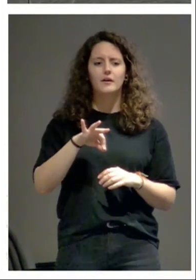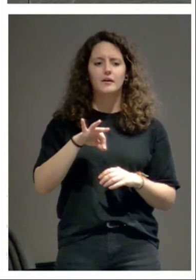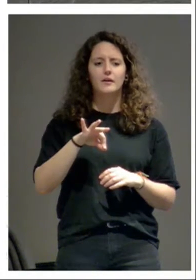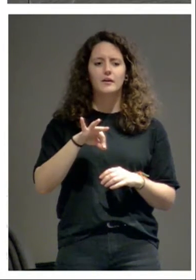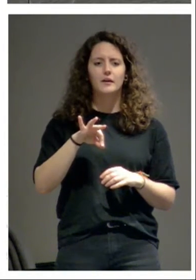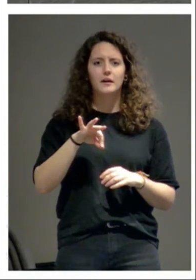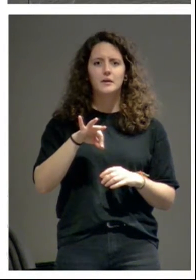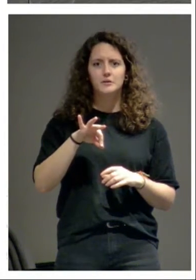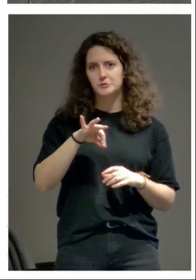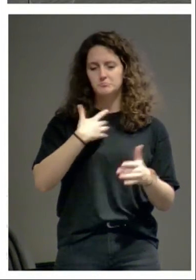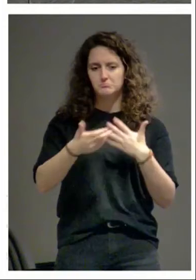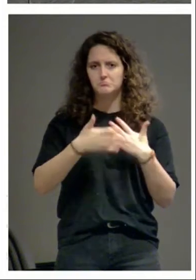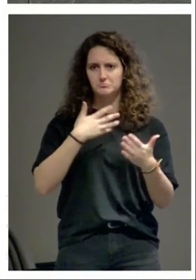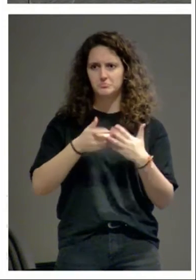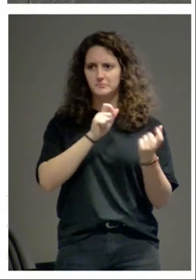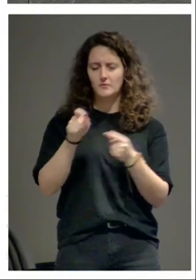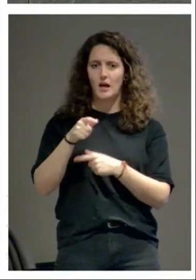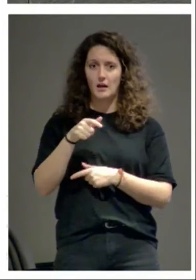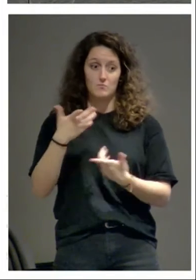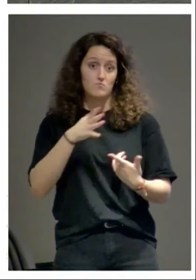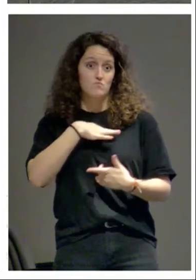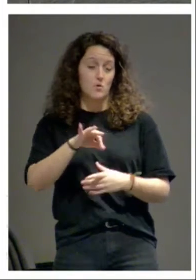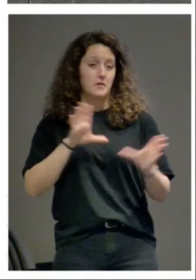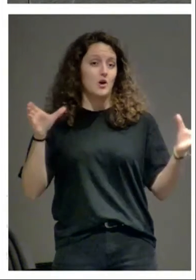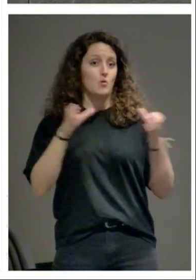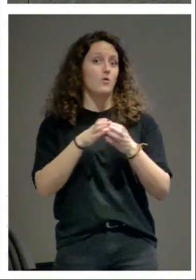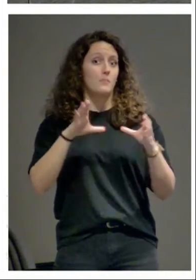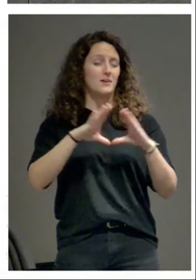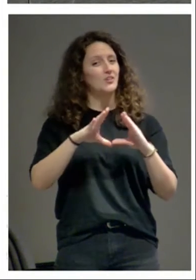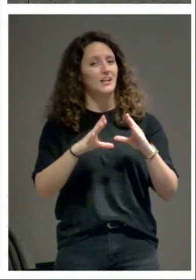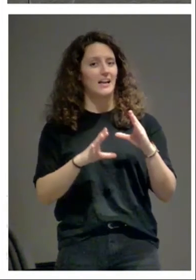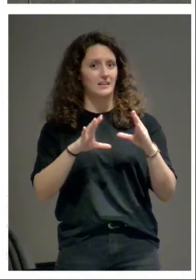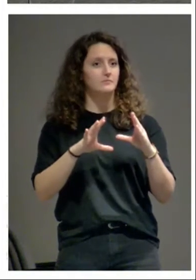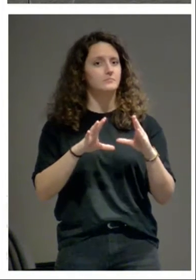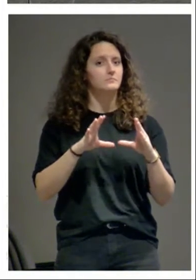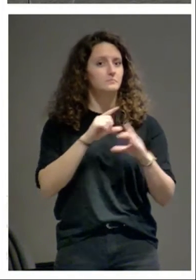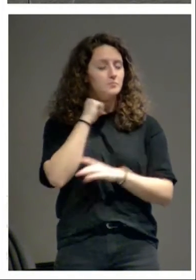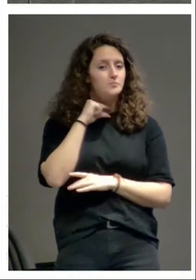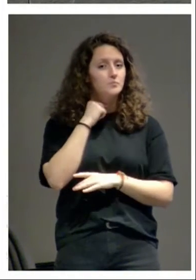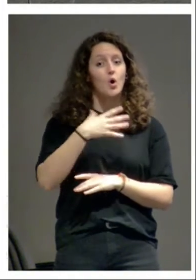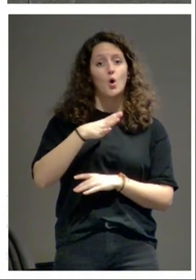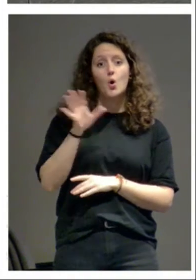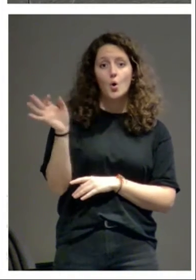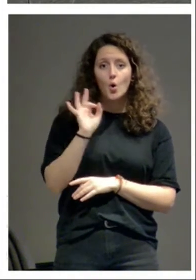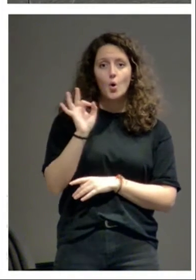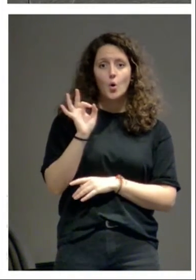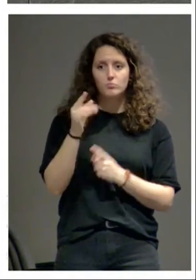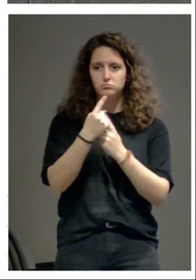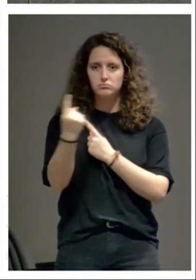y ese alguien puede ser una comunidad parroquial floreciente o pueden ser unos individuos